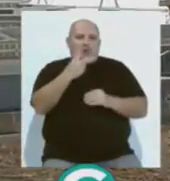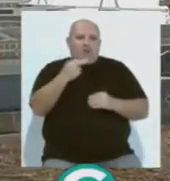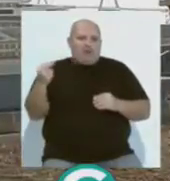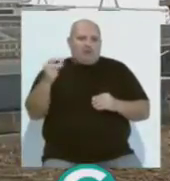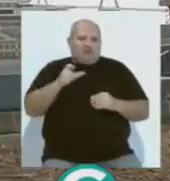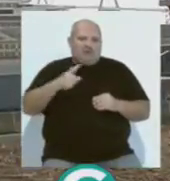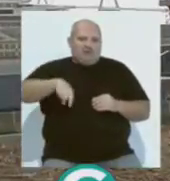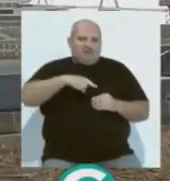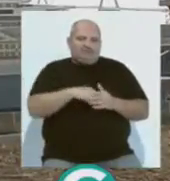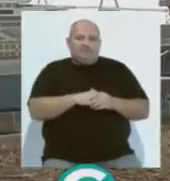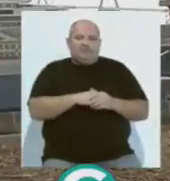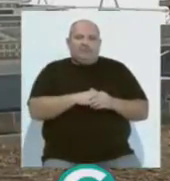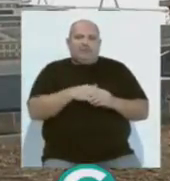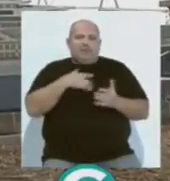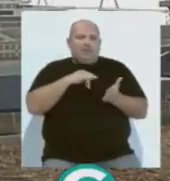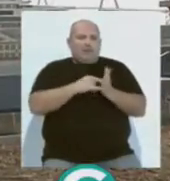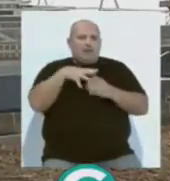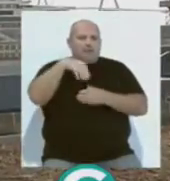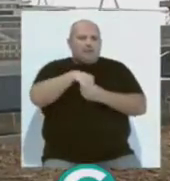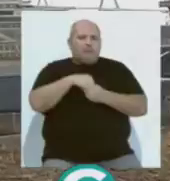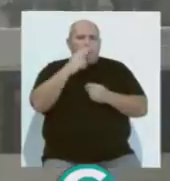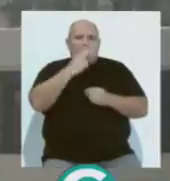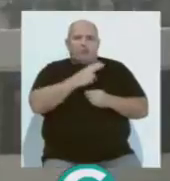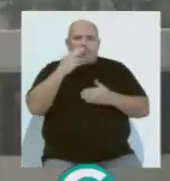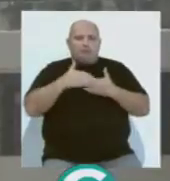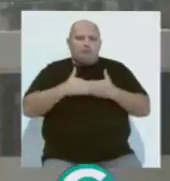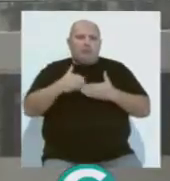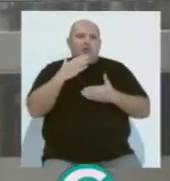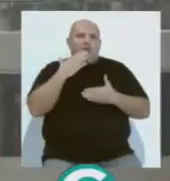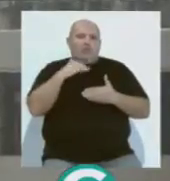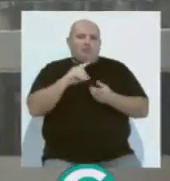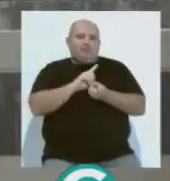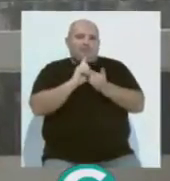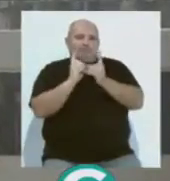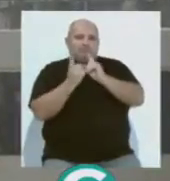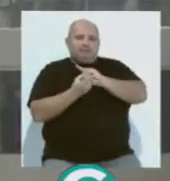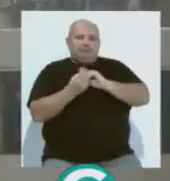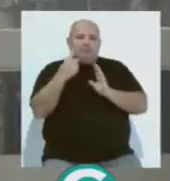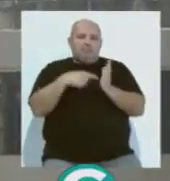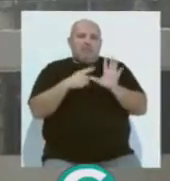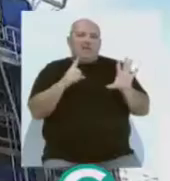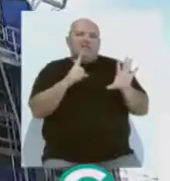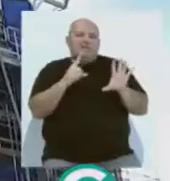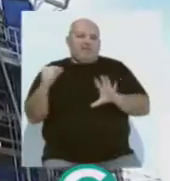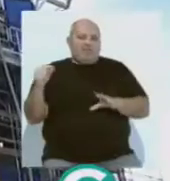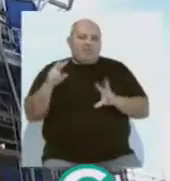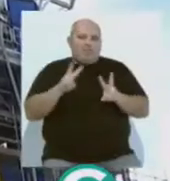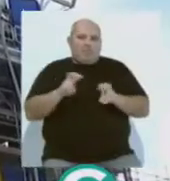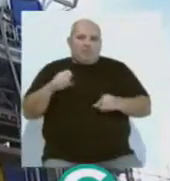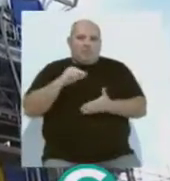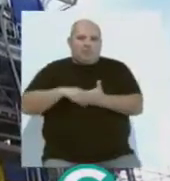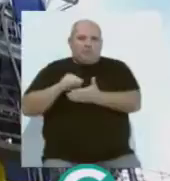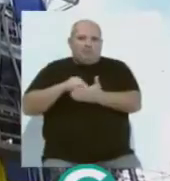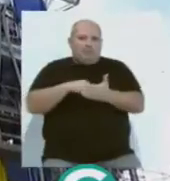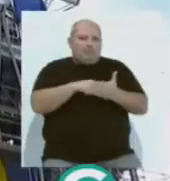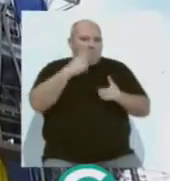efectivos. El plan estratégico incluye un compromiso de rejuvenecimiento de la plantilla con más de 1.600 incorporaciones que era